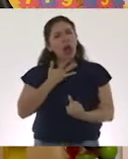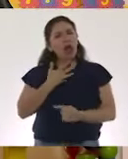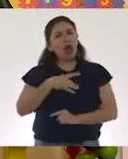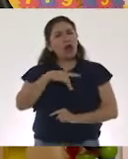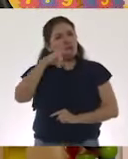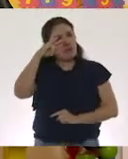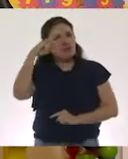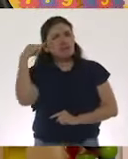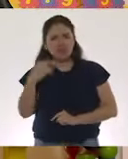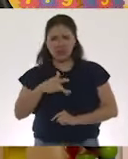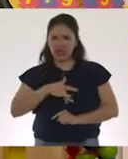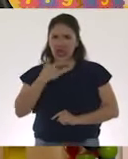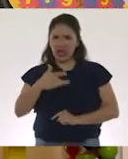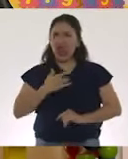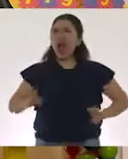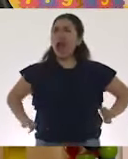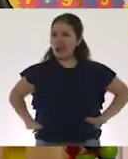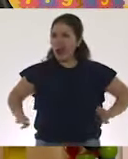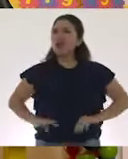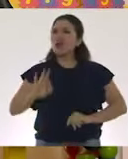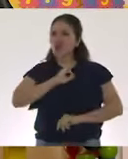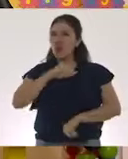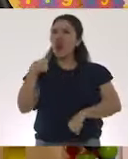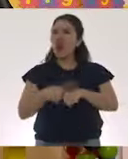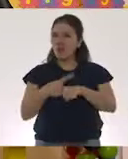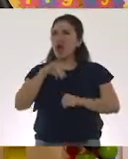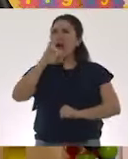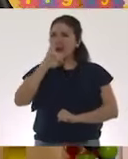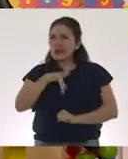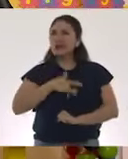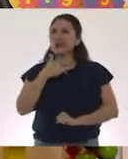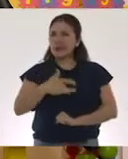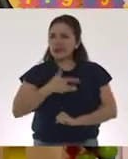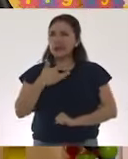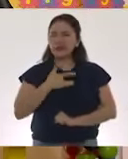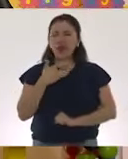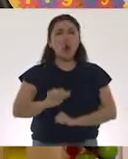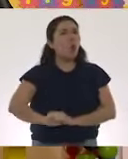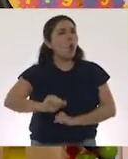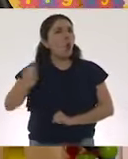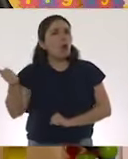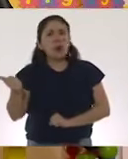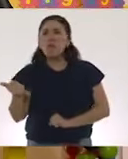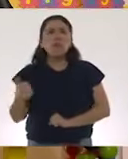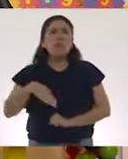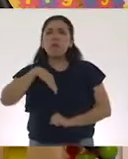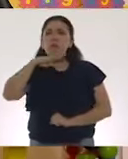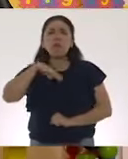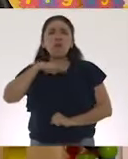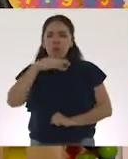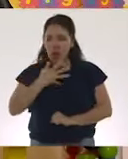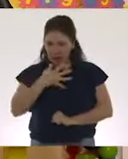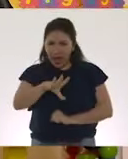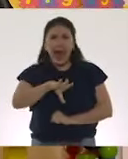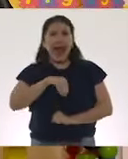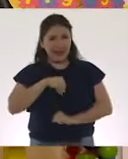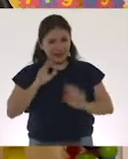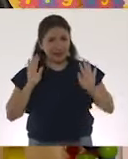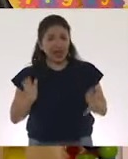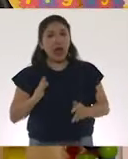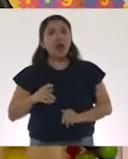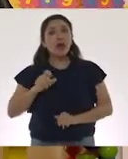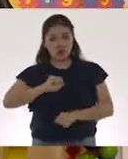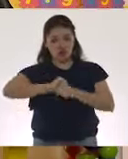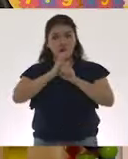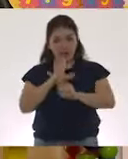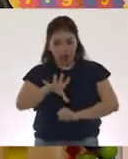signos y síntomas característicos de esta enfermedad COVID-19 y hay otras que se van a contagiar de este nuevo virus, el